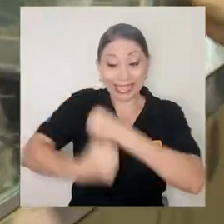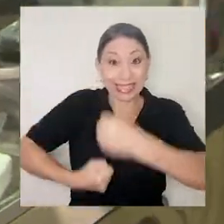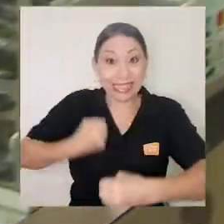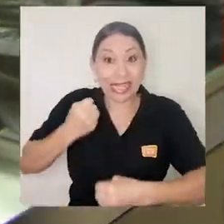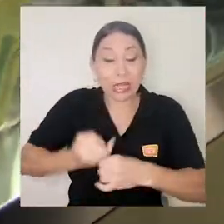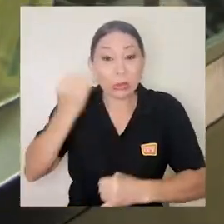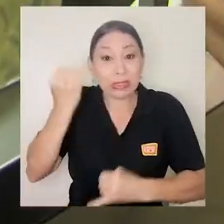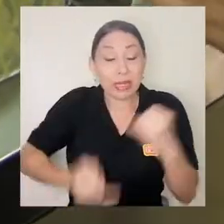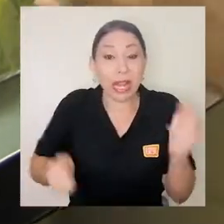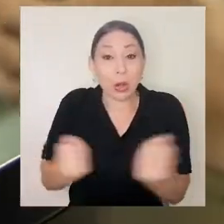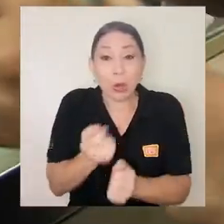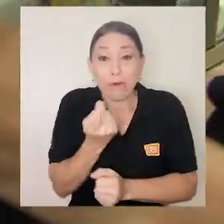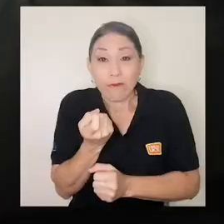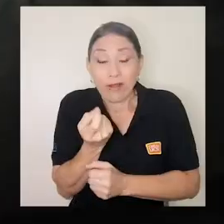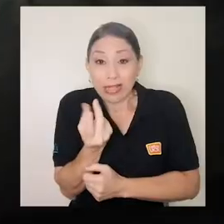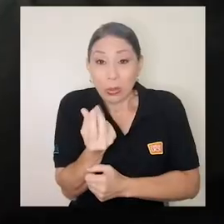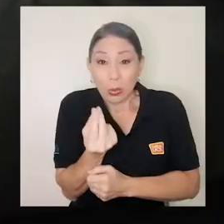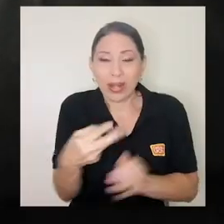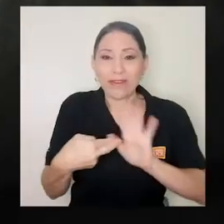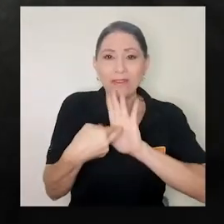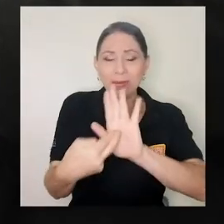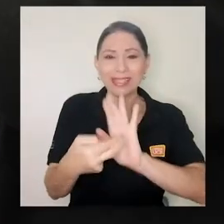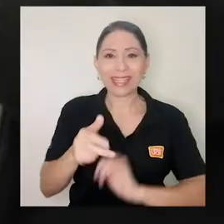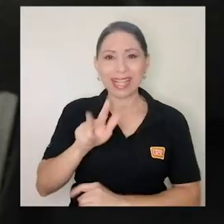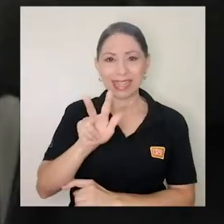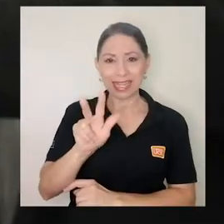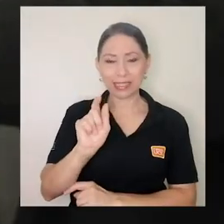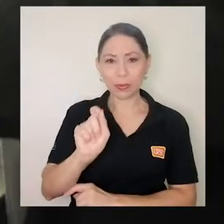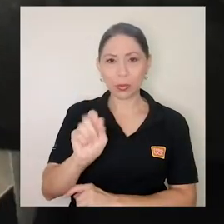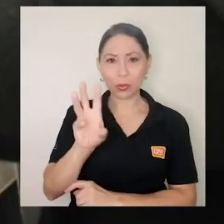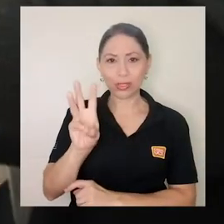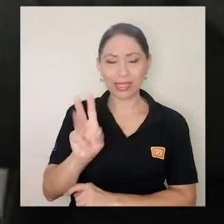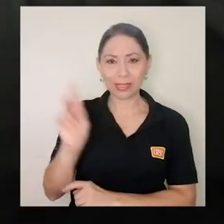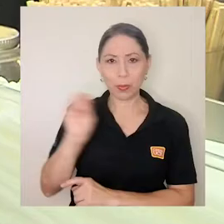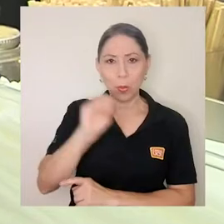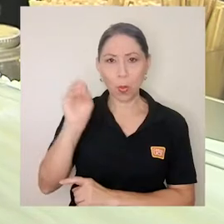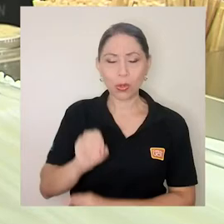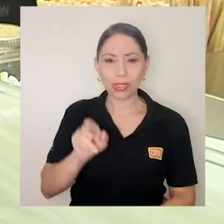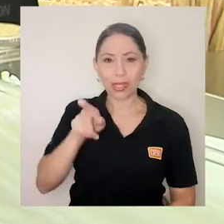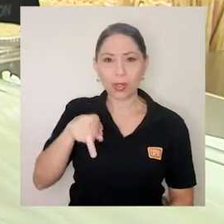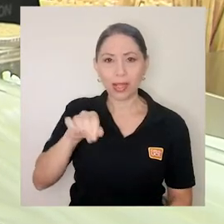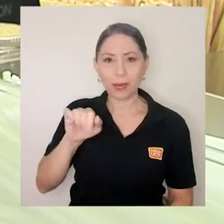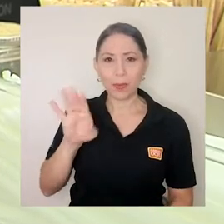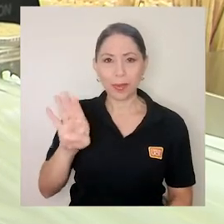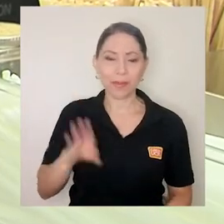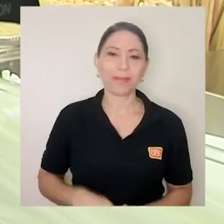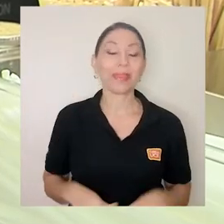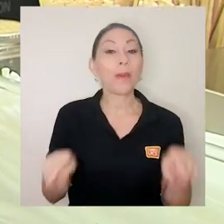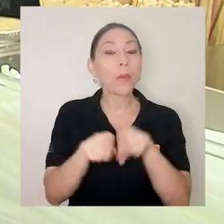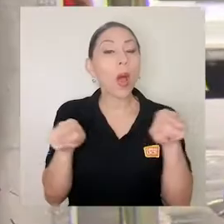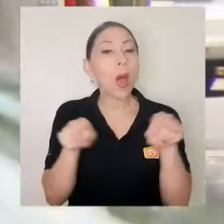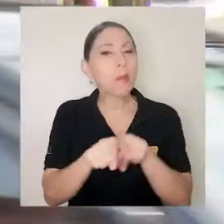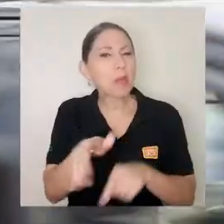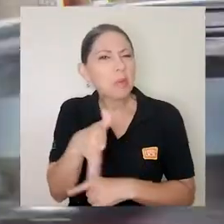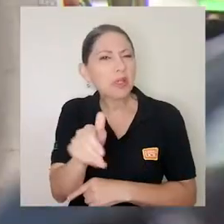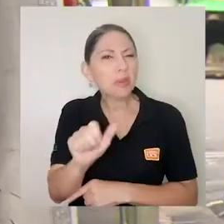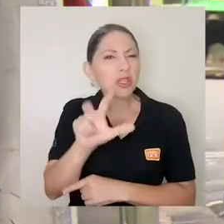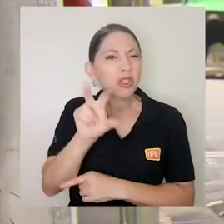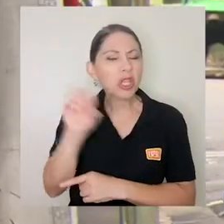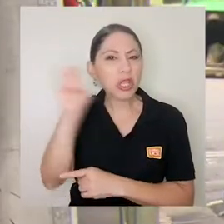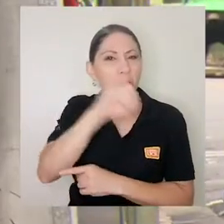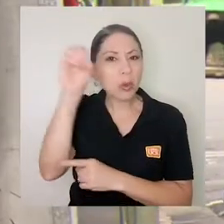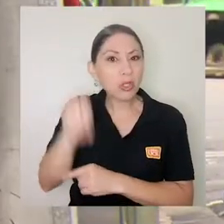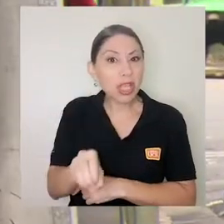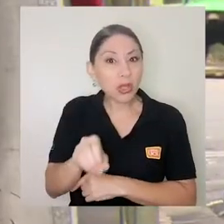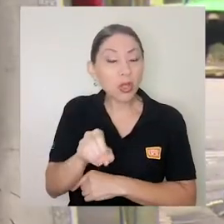2020 con un déficit que representa el 3.6% del PIB. También, cerca del 30% de las